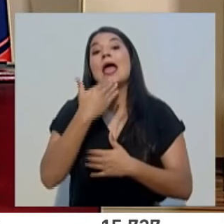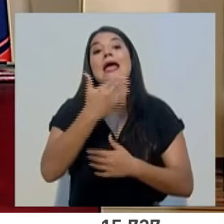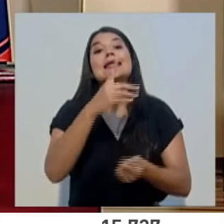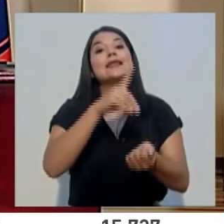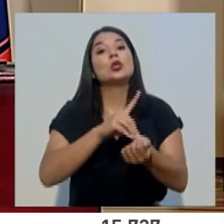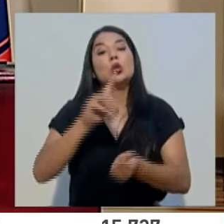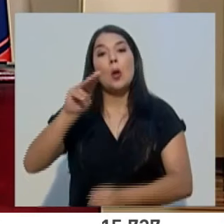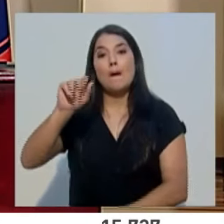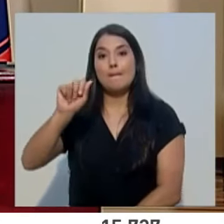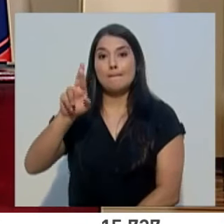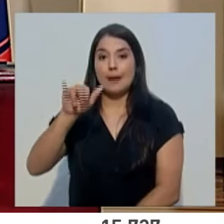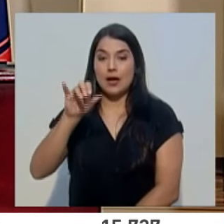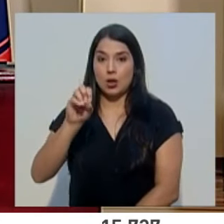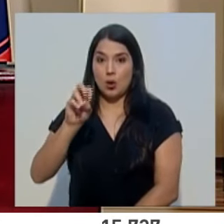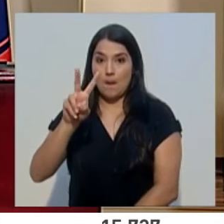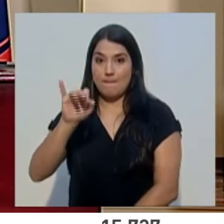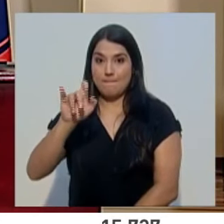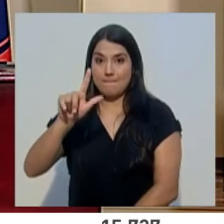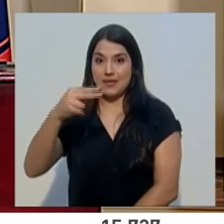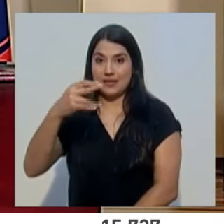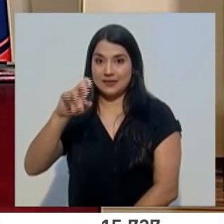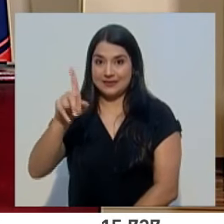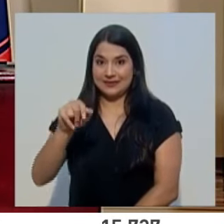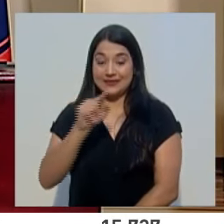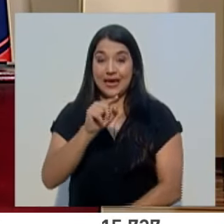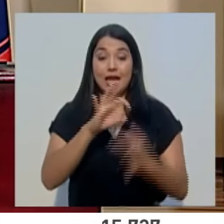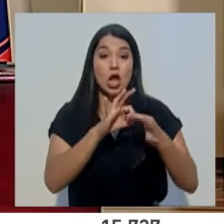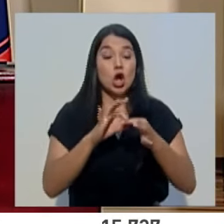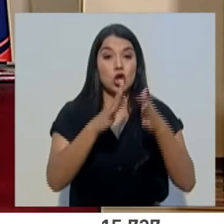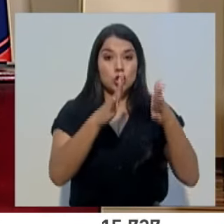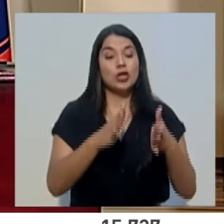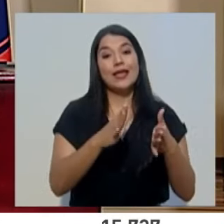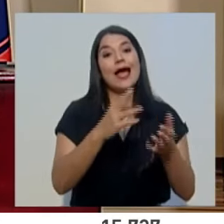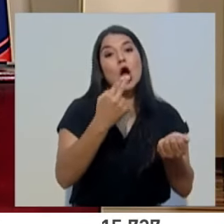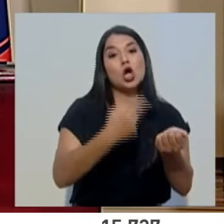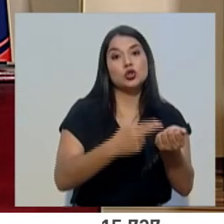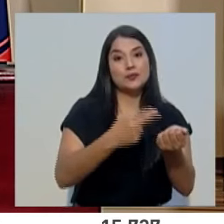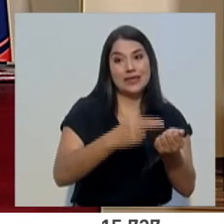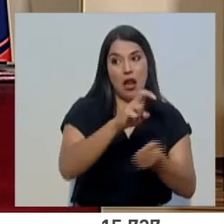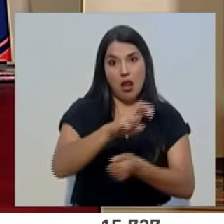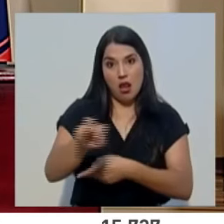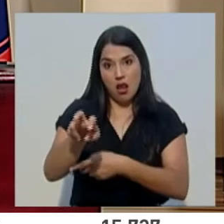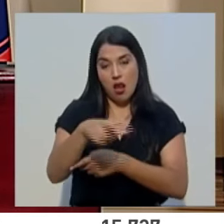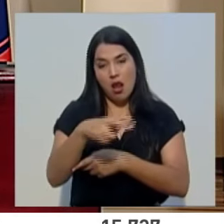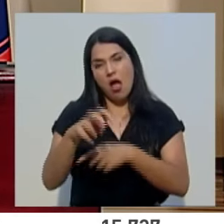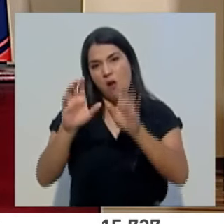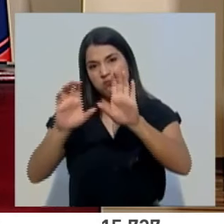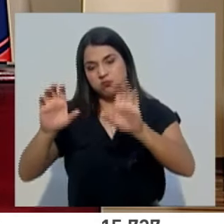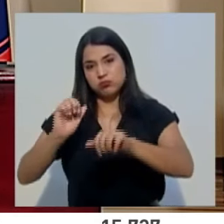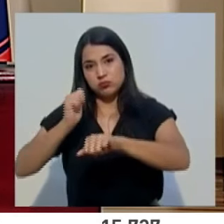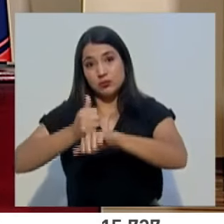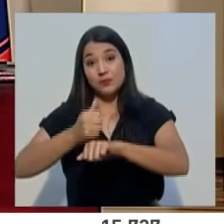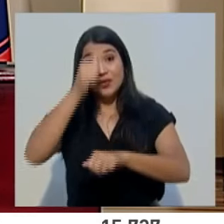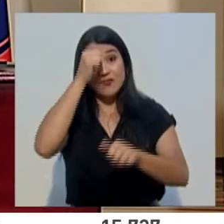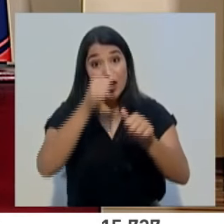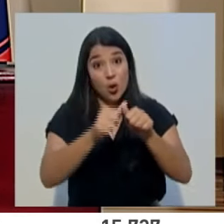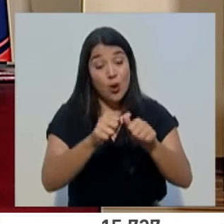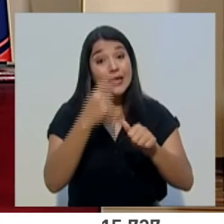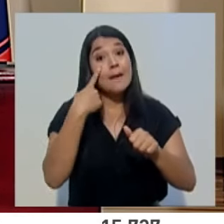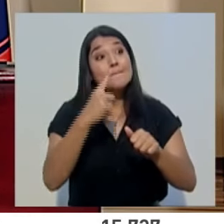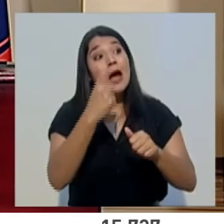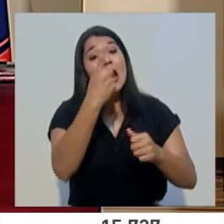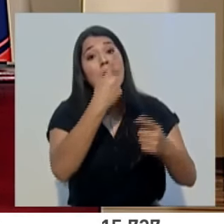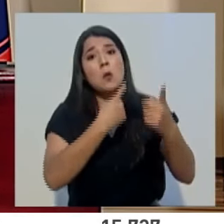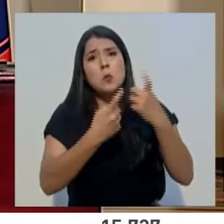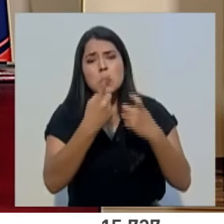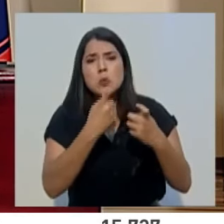doctor Mario Vilches, coordinador de la Unidad Médica Móvil. Le recordamos a la población y medios de comunicación que para consultar las